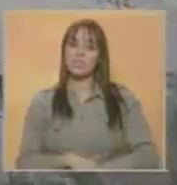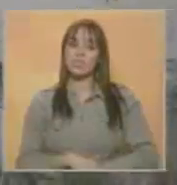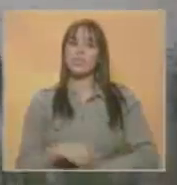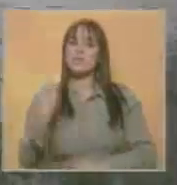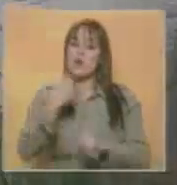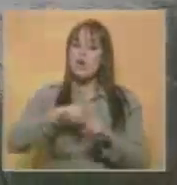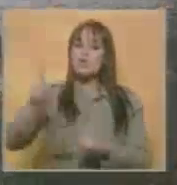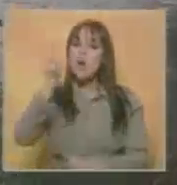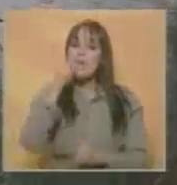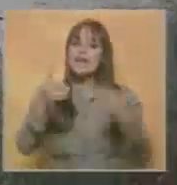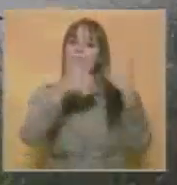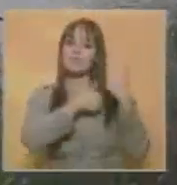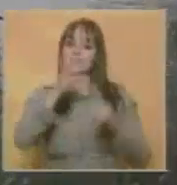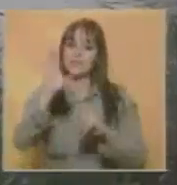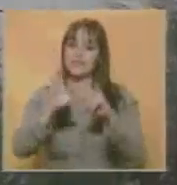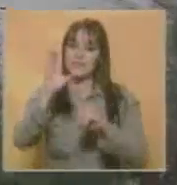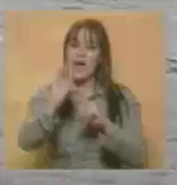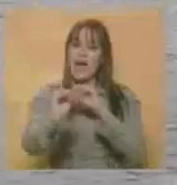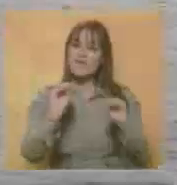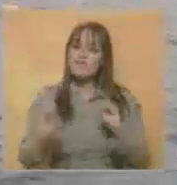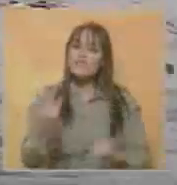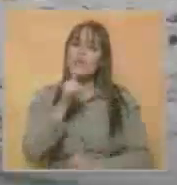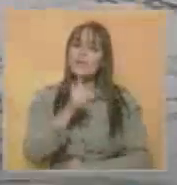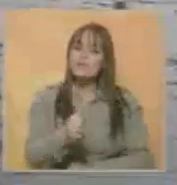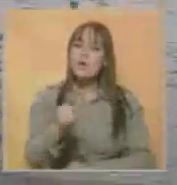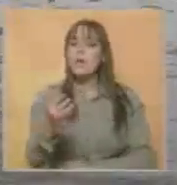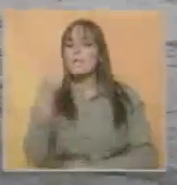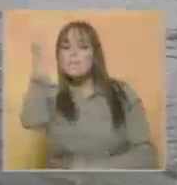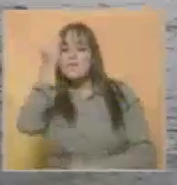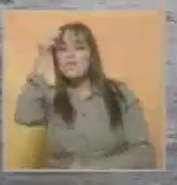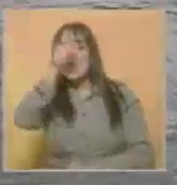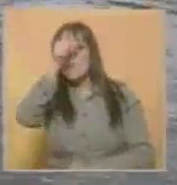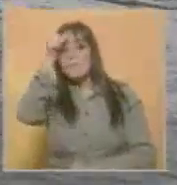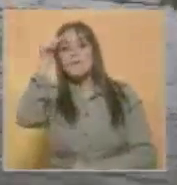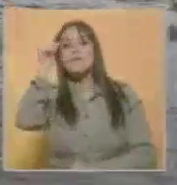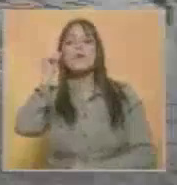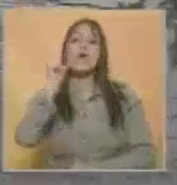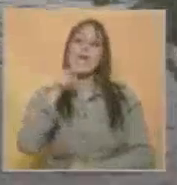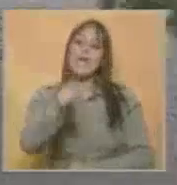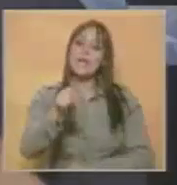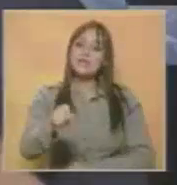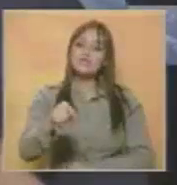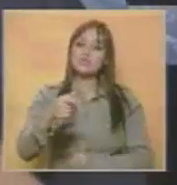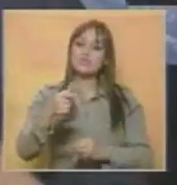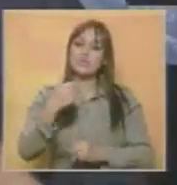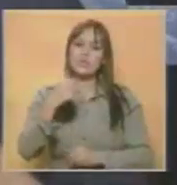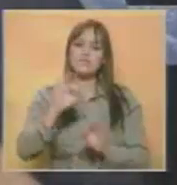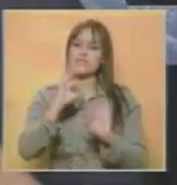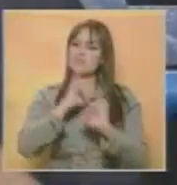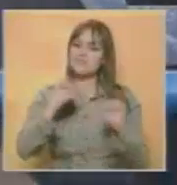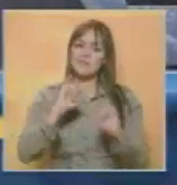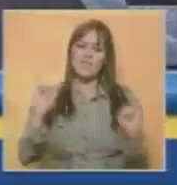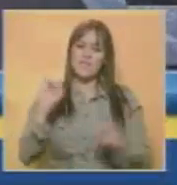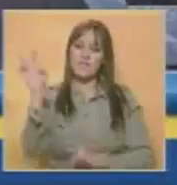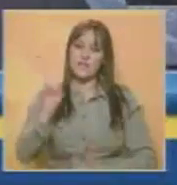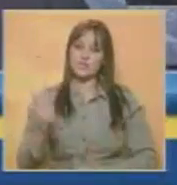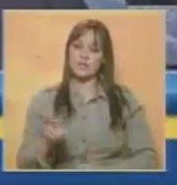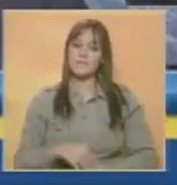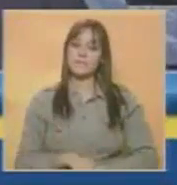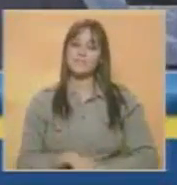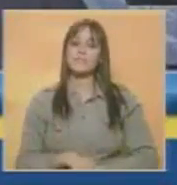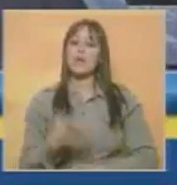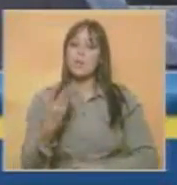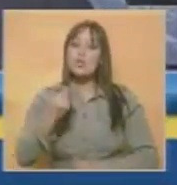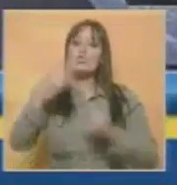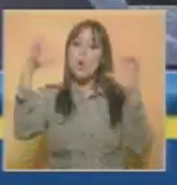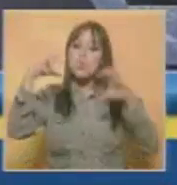pronosticador del INAME, Argenis Ramírez, informó que se estima que para este domingo la tormenta tropical esté fuera del área norte de Venezuela. La abundante nubosidad y